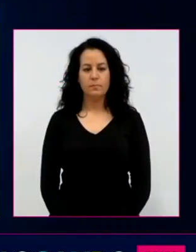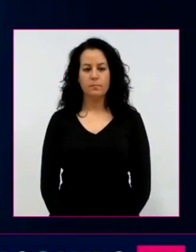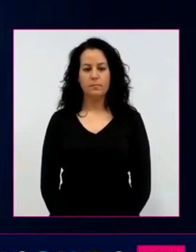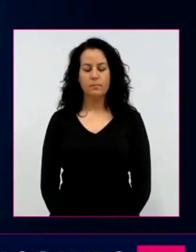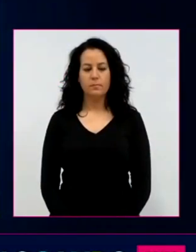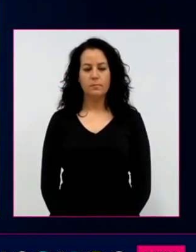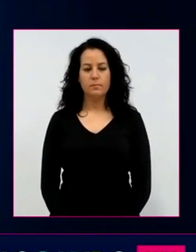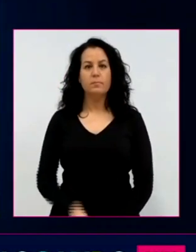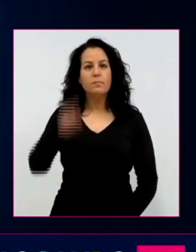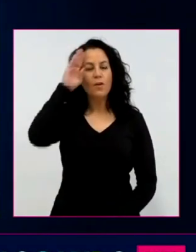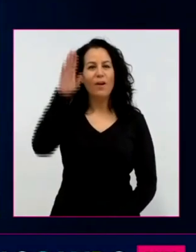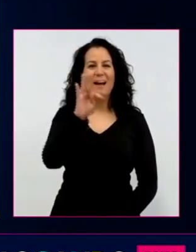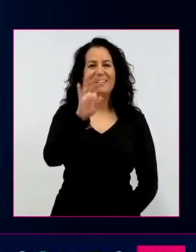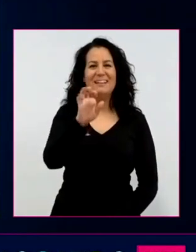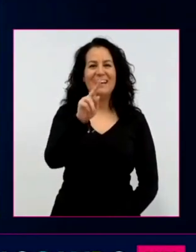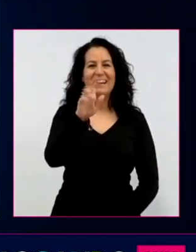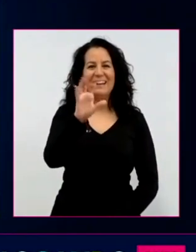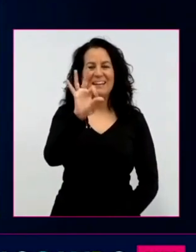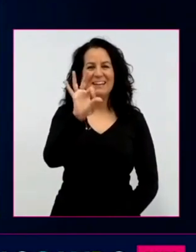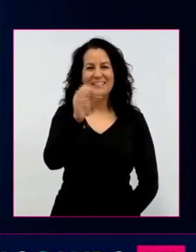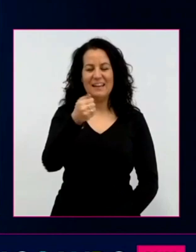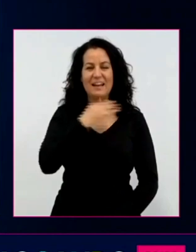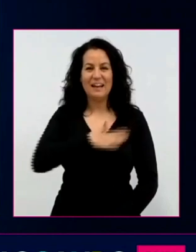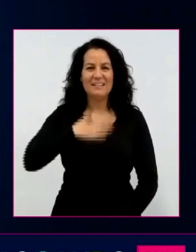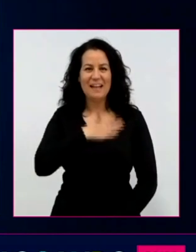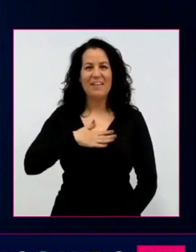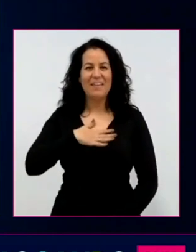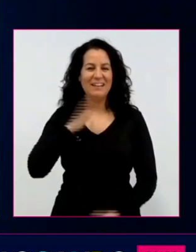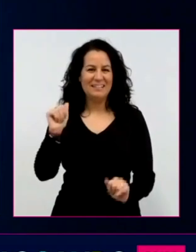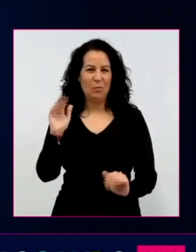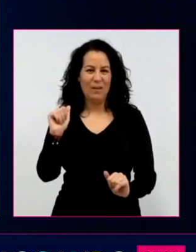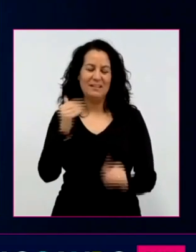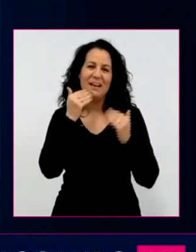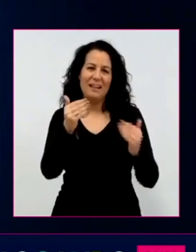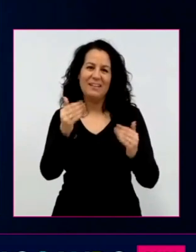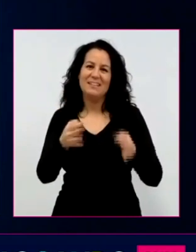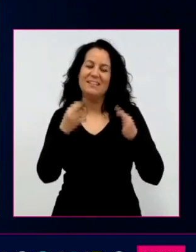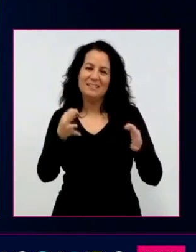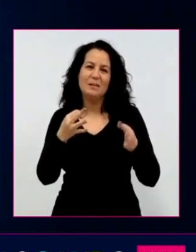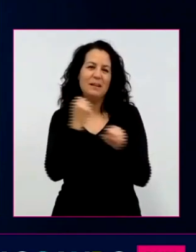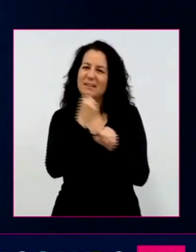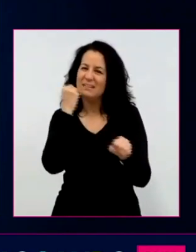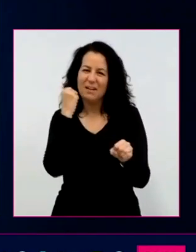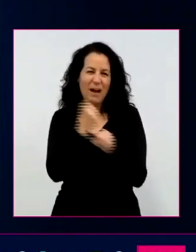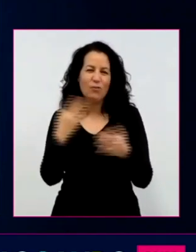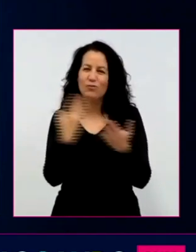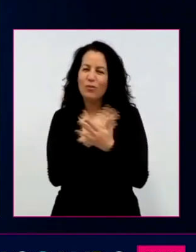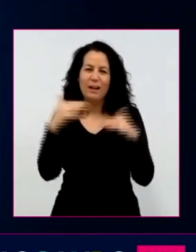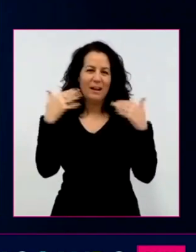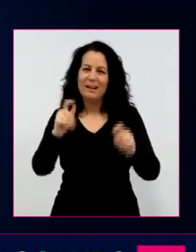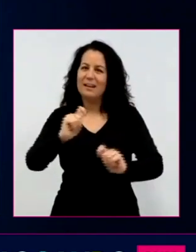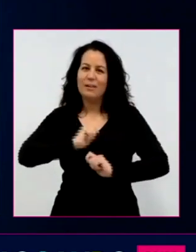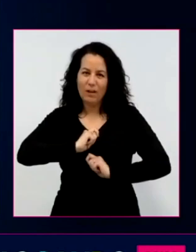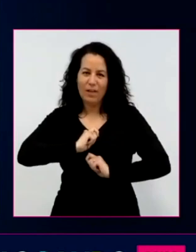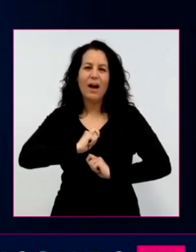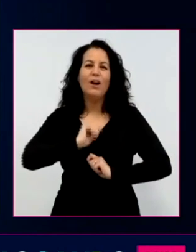hola Teresa encantado de saludarte y agradecerte siempre todo el trabajo que has hecho y todas las alegrías que nos has dado en tu